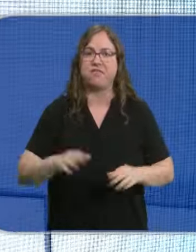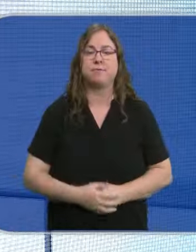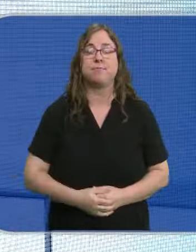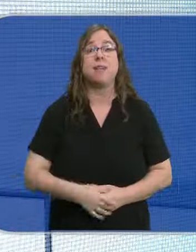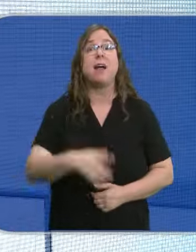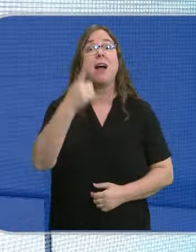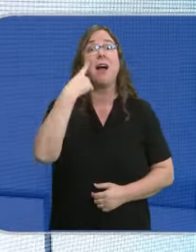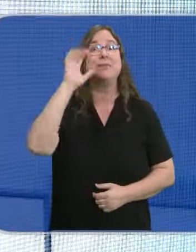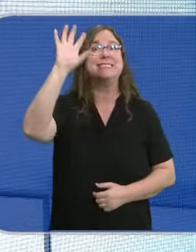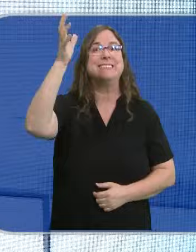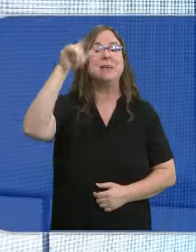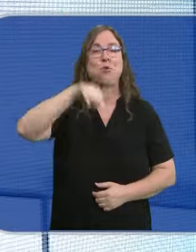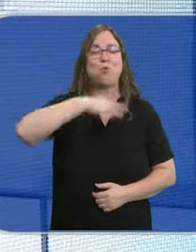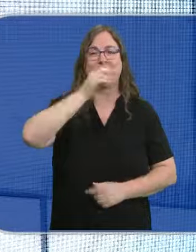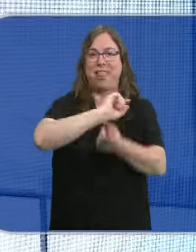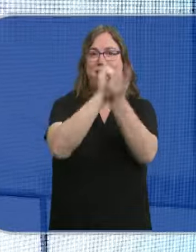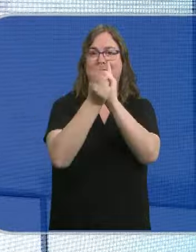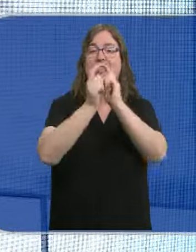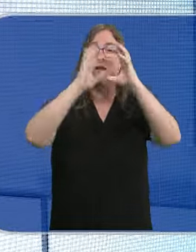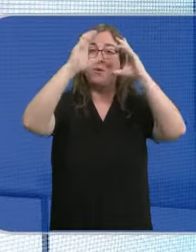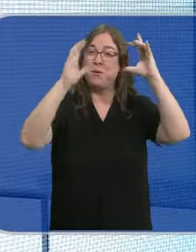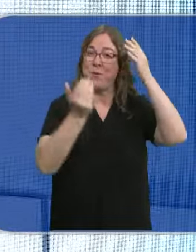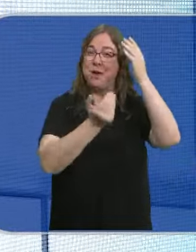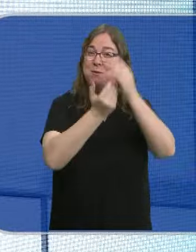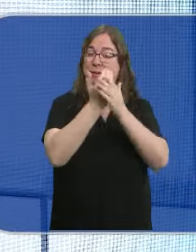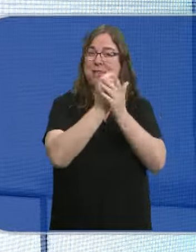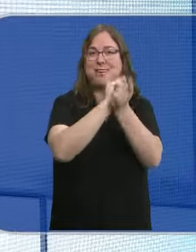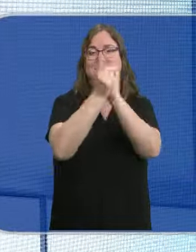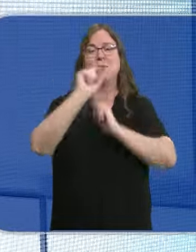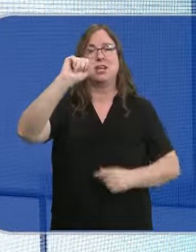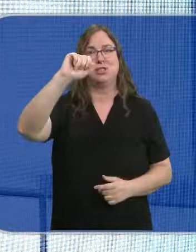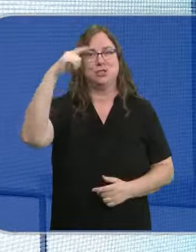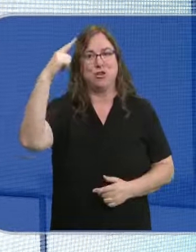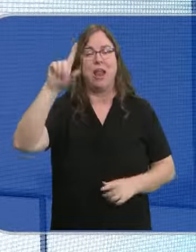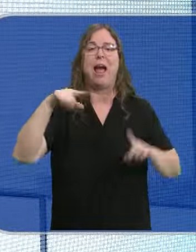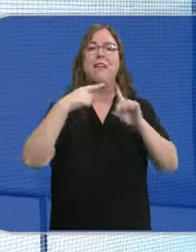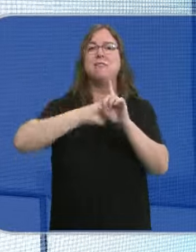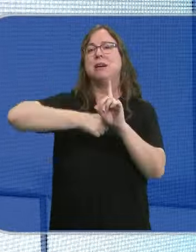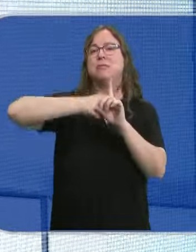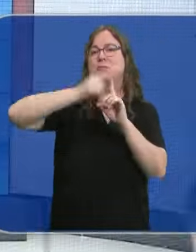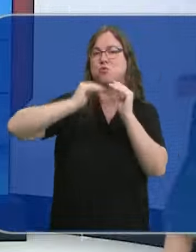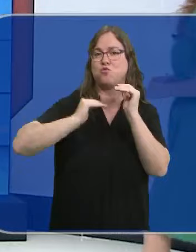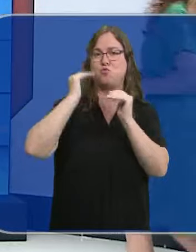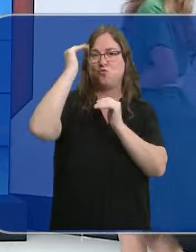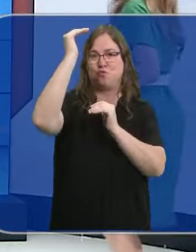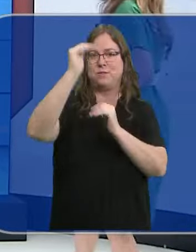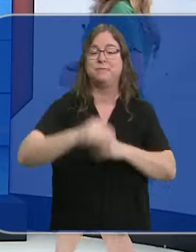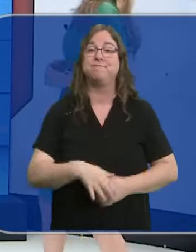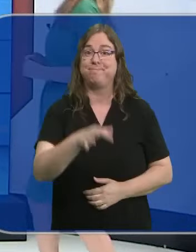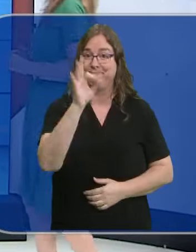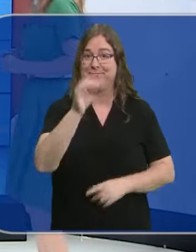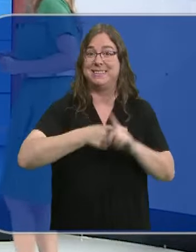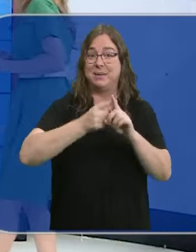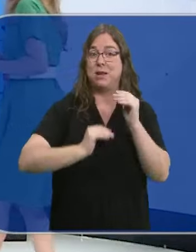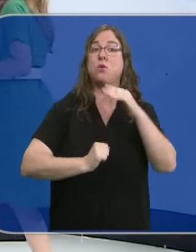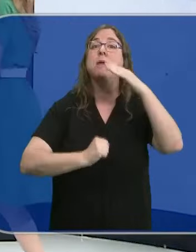Y atención al tiempo porque cambia esta tarde. Las nubes con las que hemos amanecido dan paso al sol y además suben las temperaturas. Silvia Ferrer. Sí, suben